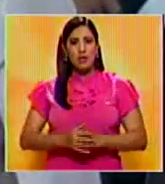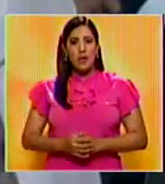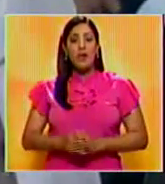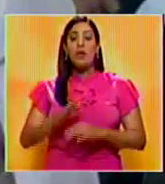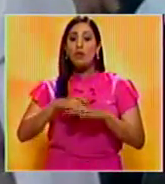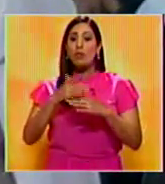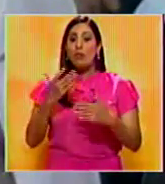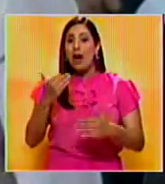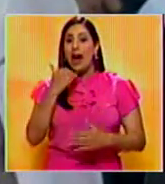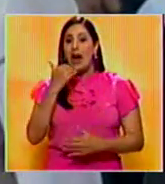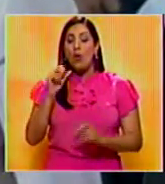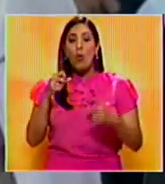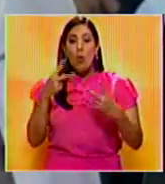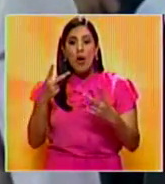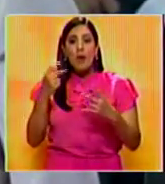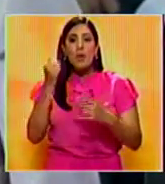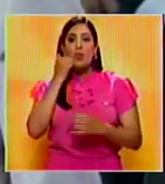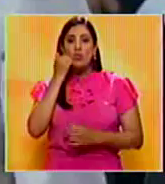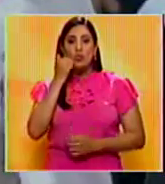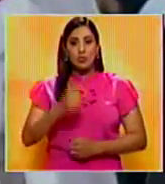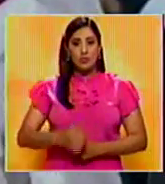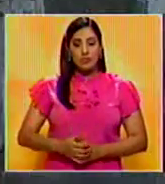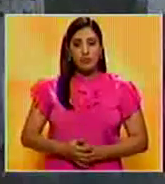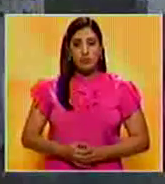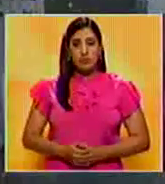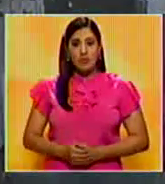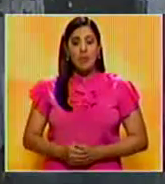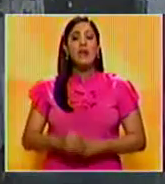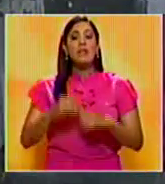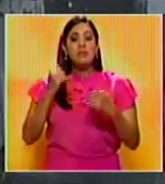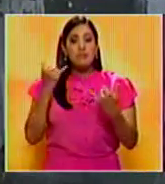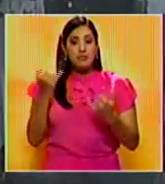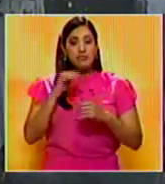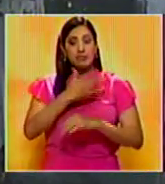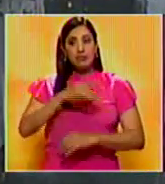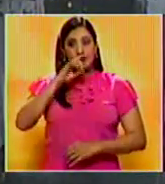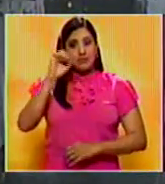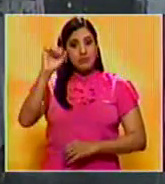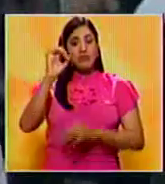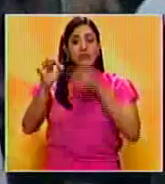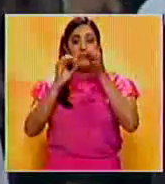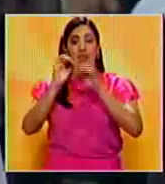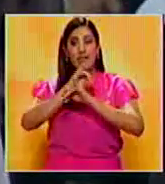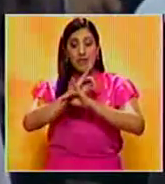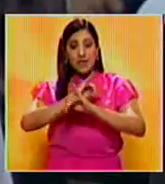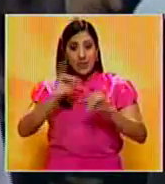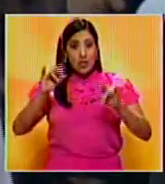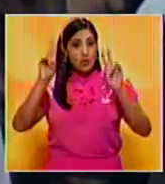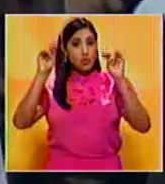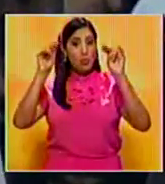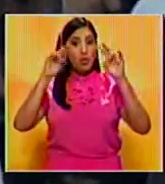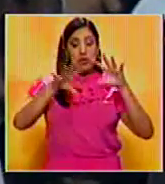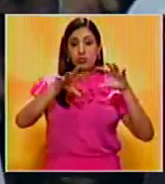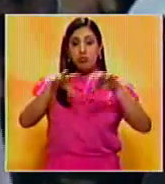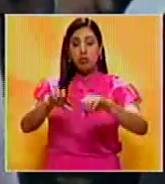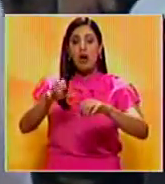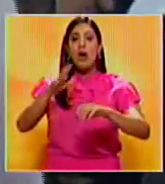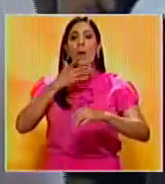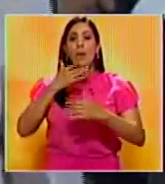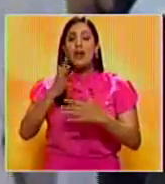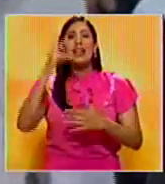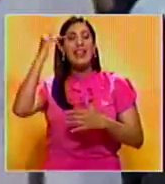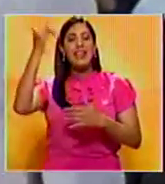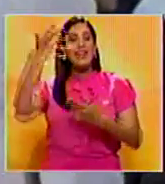ante esta osadía. El primer mandatario aseguró que el fin de la supuesta intervención es apropiarse del